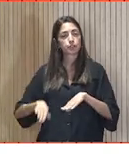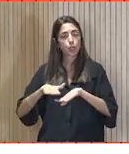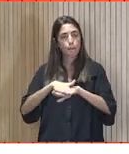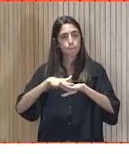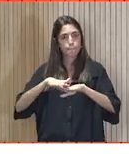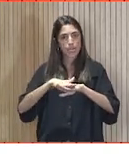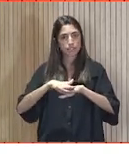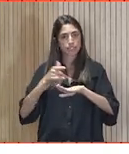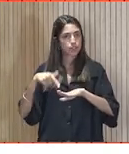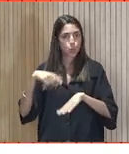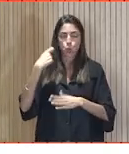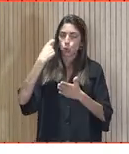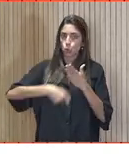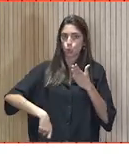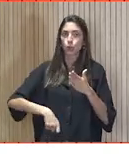muy difícil.